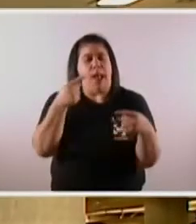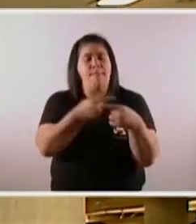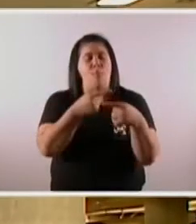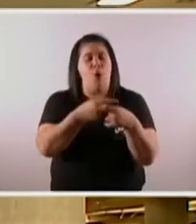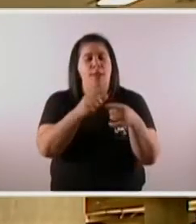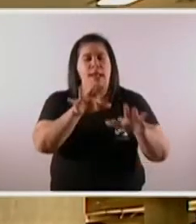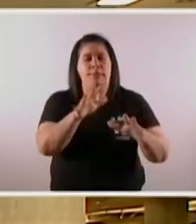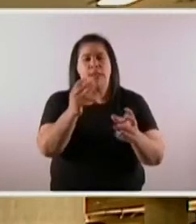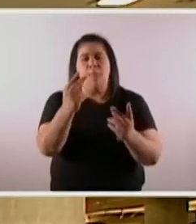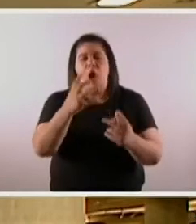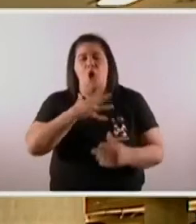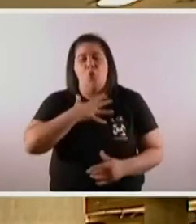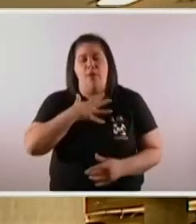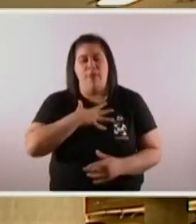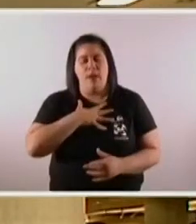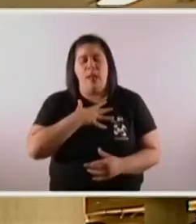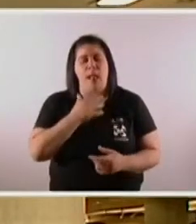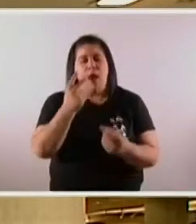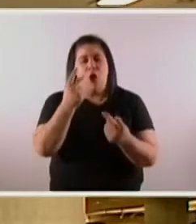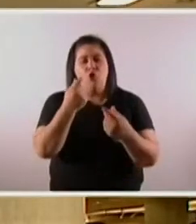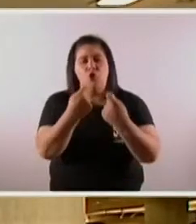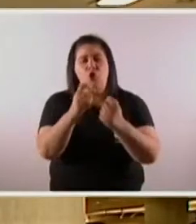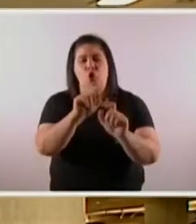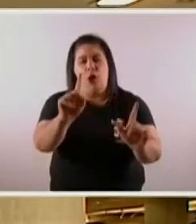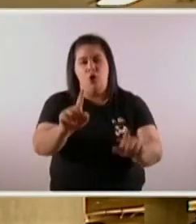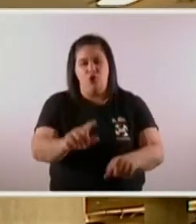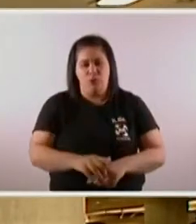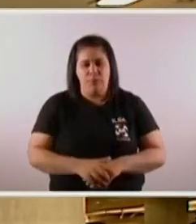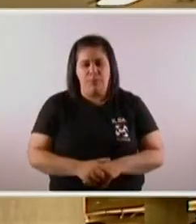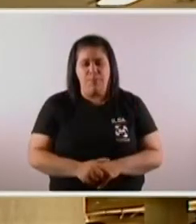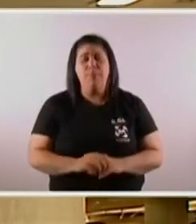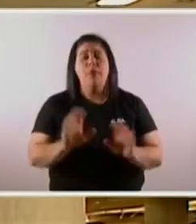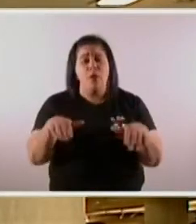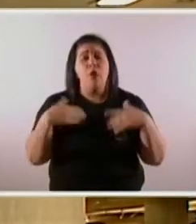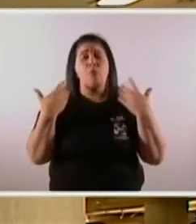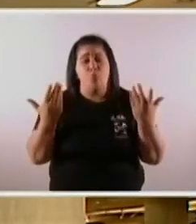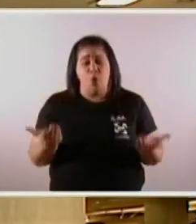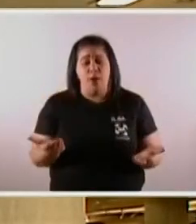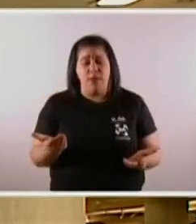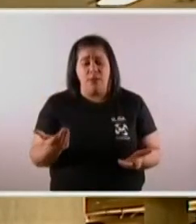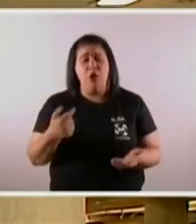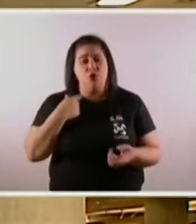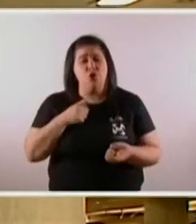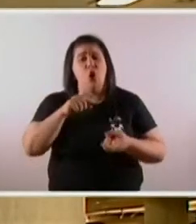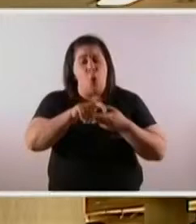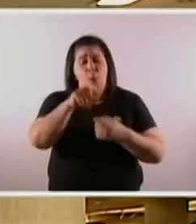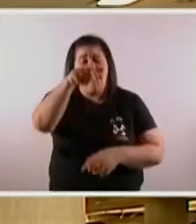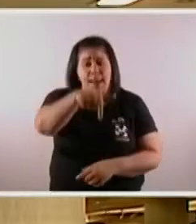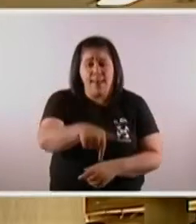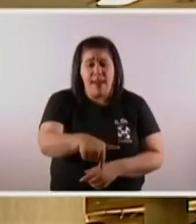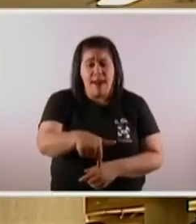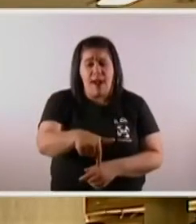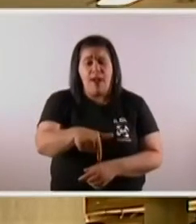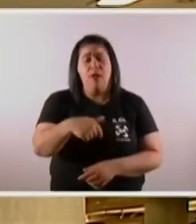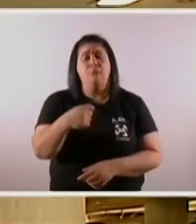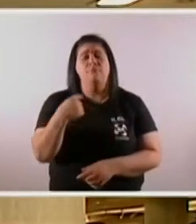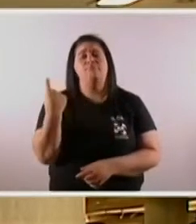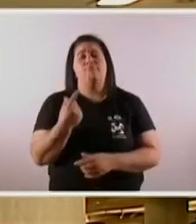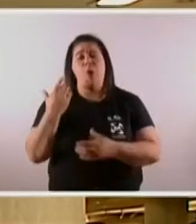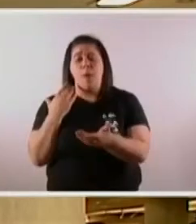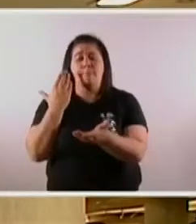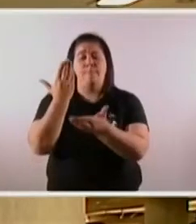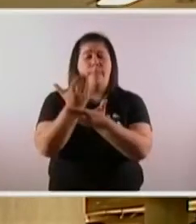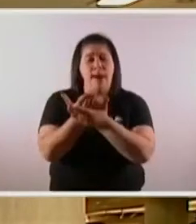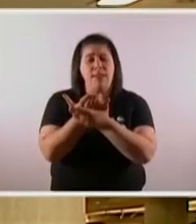valores. Y nuestros valores son innegociables. Por eso, como yo me había comprometido acá, ya presentamos la